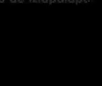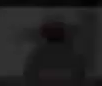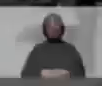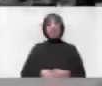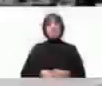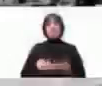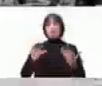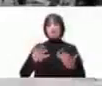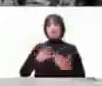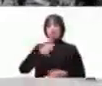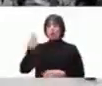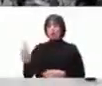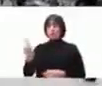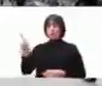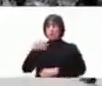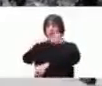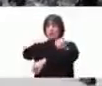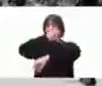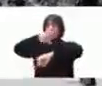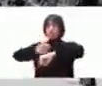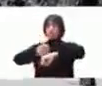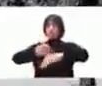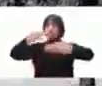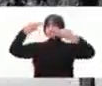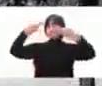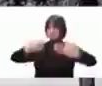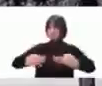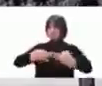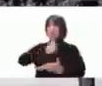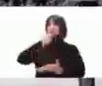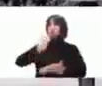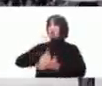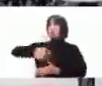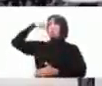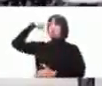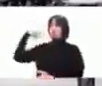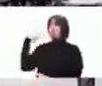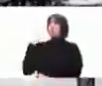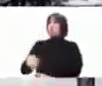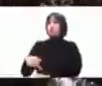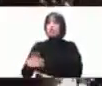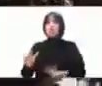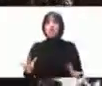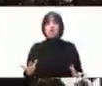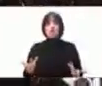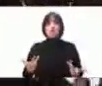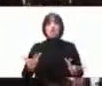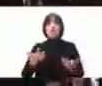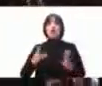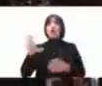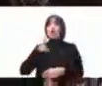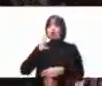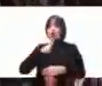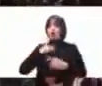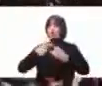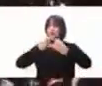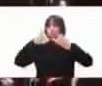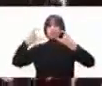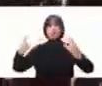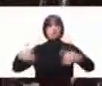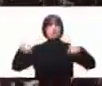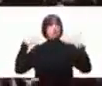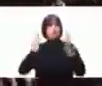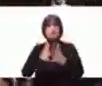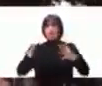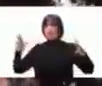el pueblo de Iztapalapa un pueblo originario de la Ciudad de México un pueblo con gran historia y tradición